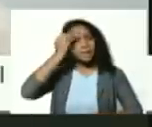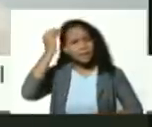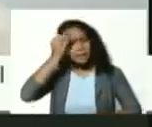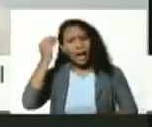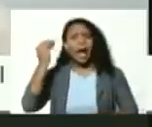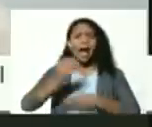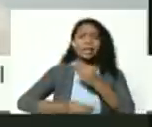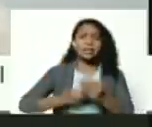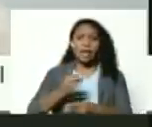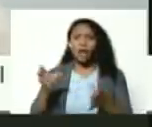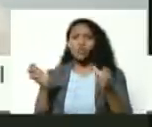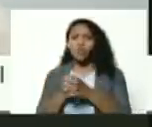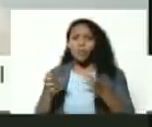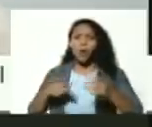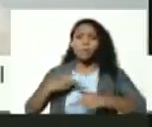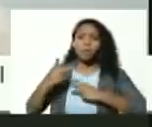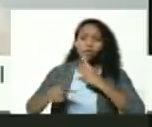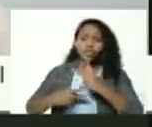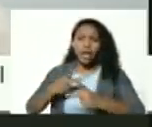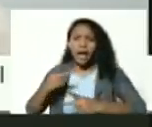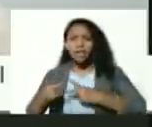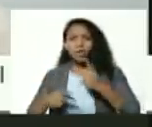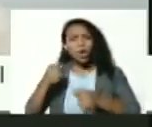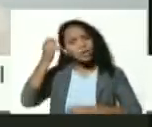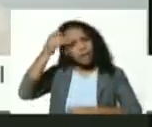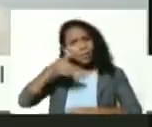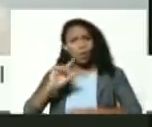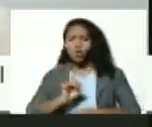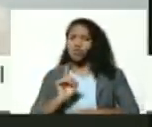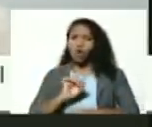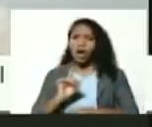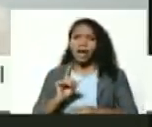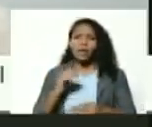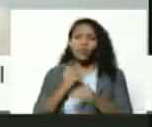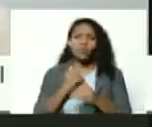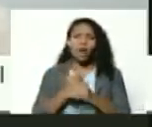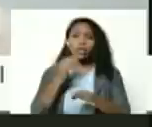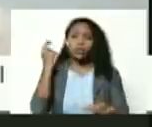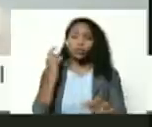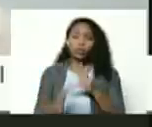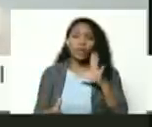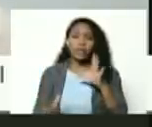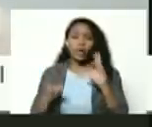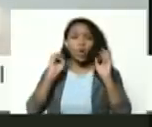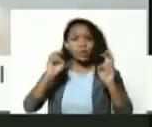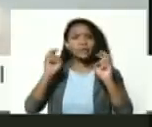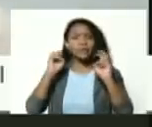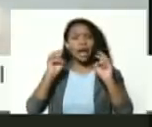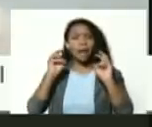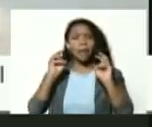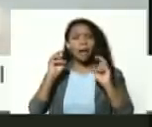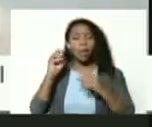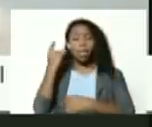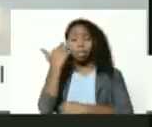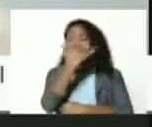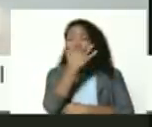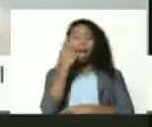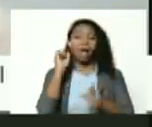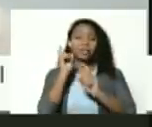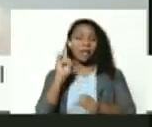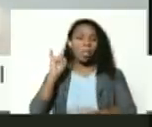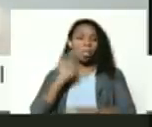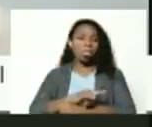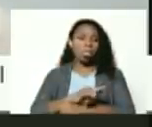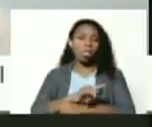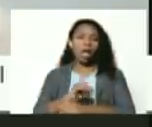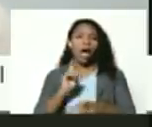colectivamente estos procesos creemos que no es casual los avatares y los engaños que muchas veces hacen